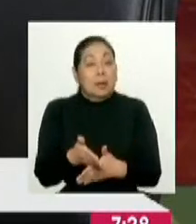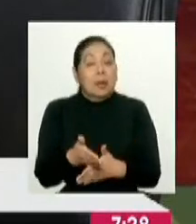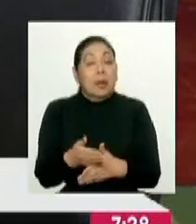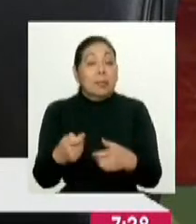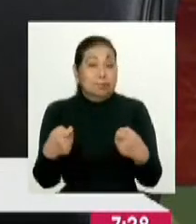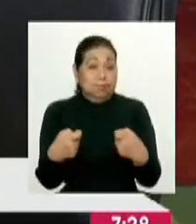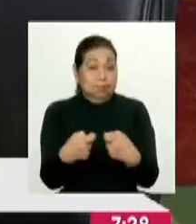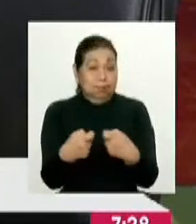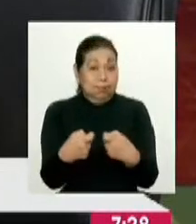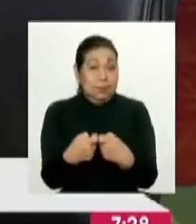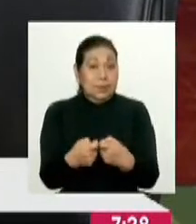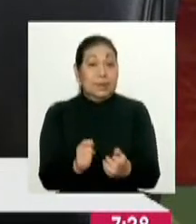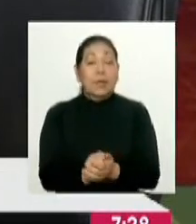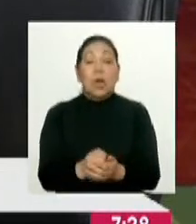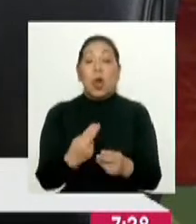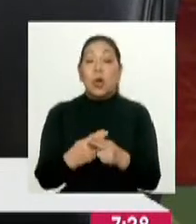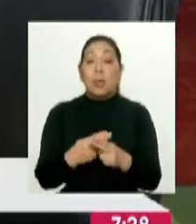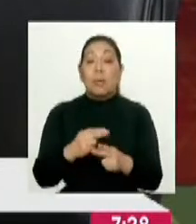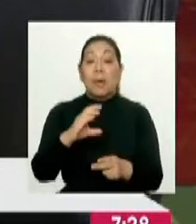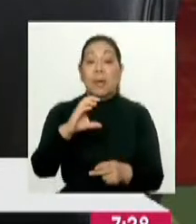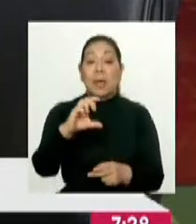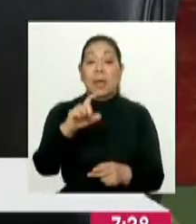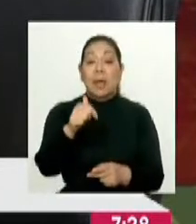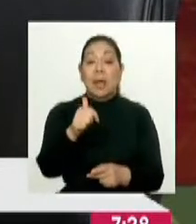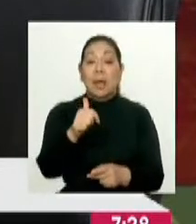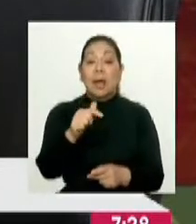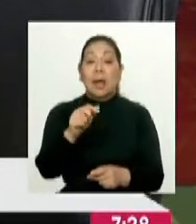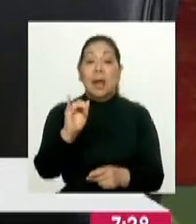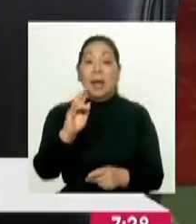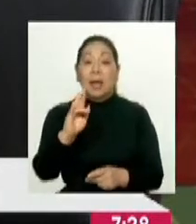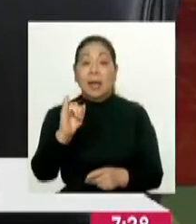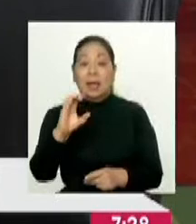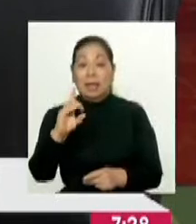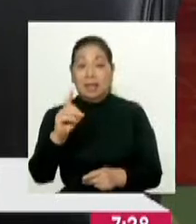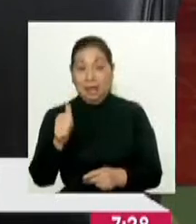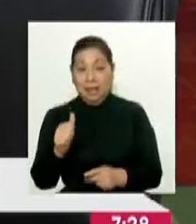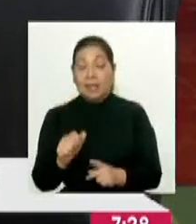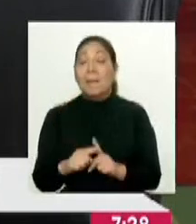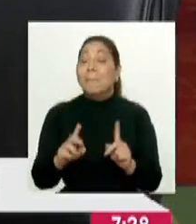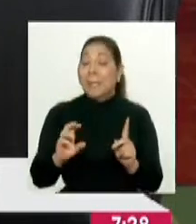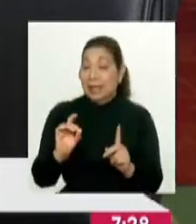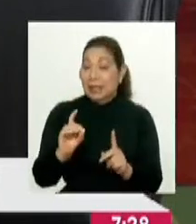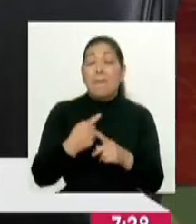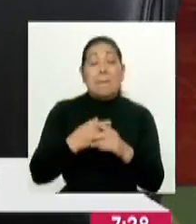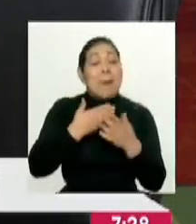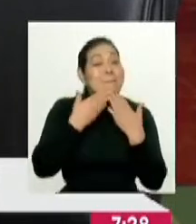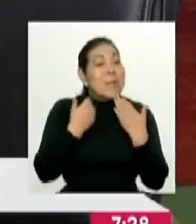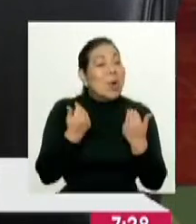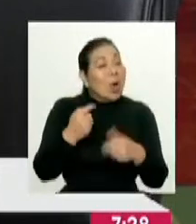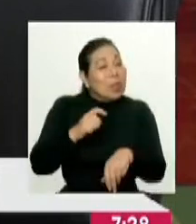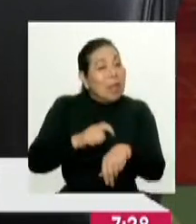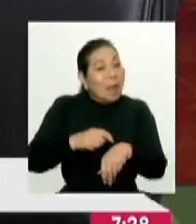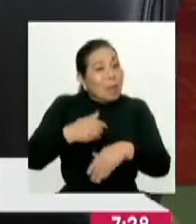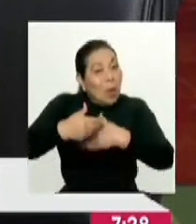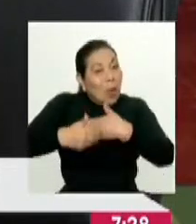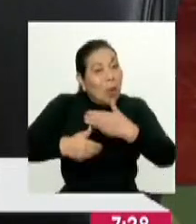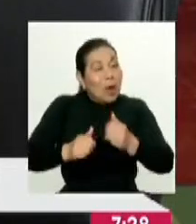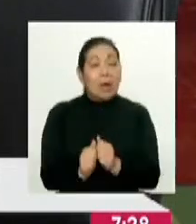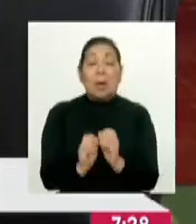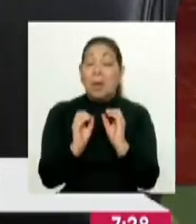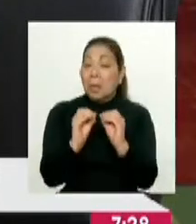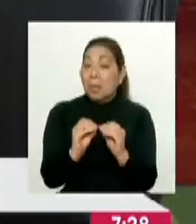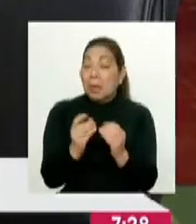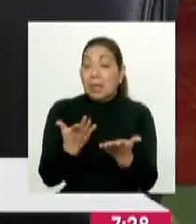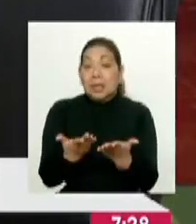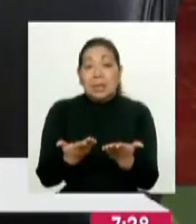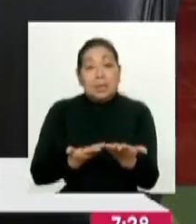plataforma que se llama Claridad, que ya tiene muchos años en la institución y que ha sido mejorada con el tiempo y que ahora le da la